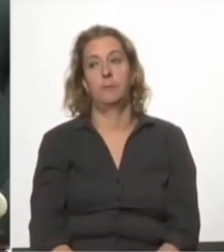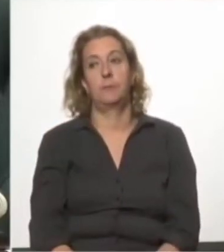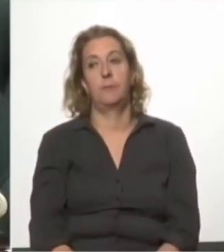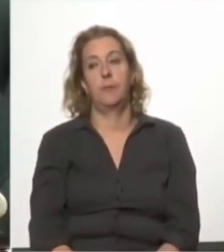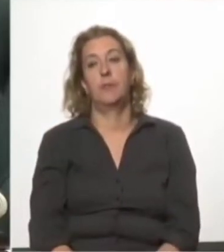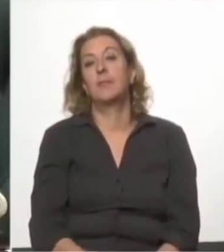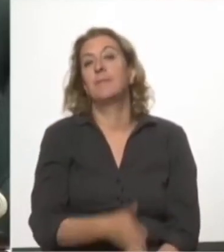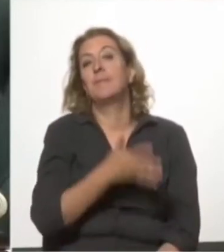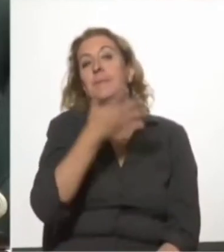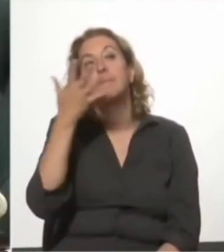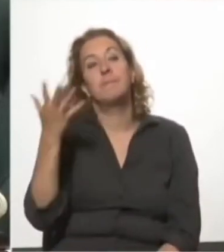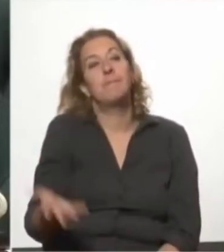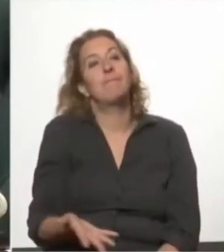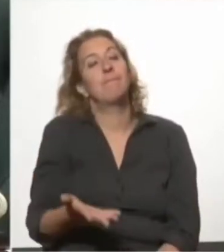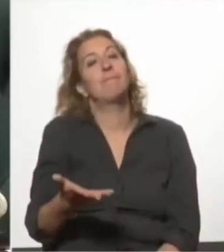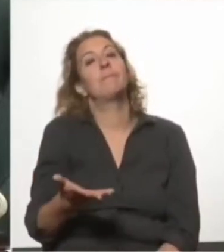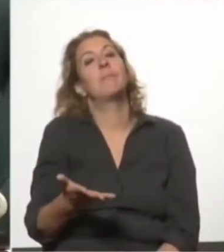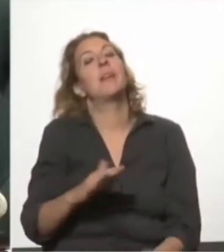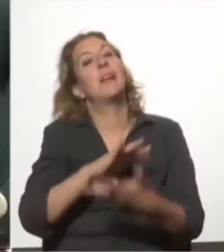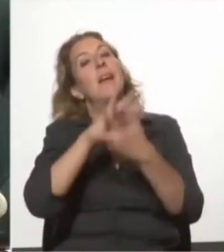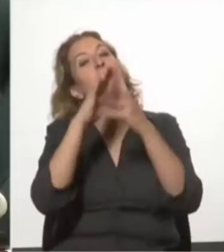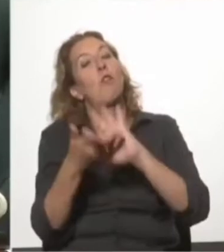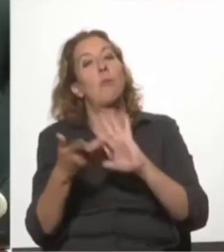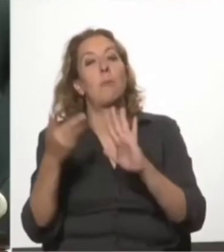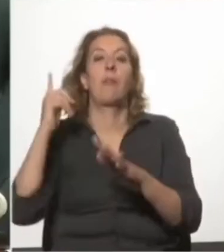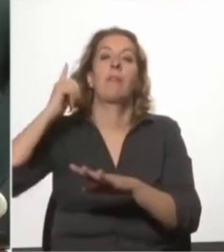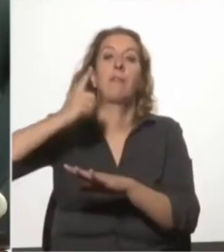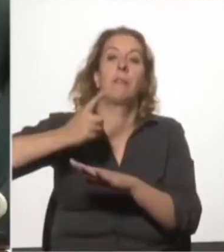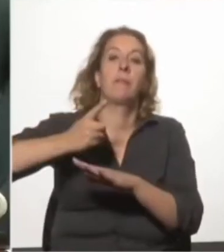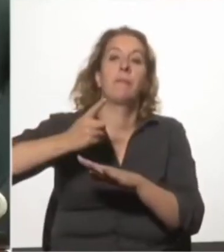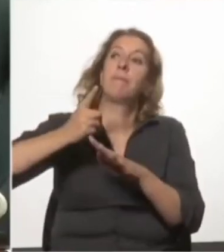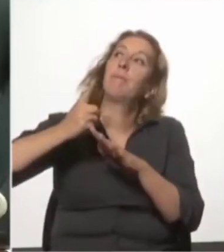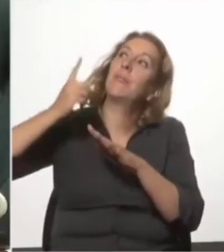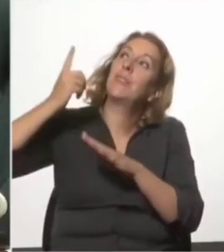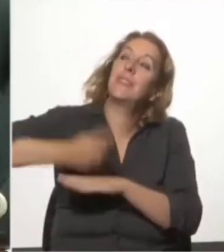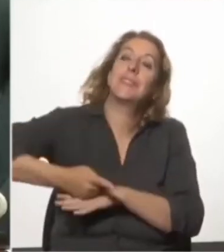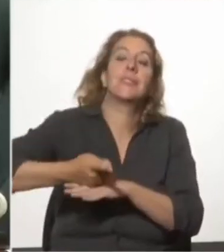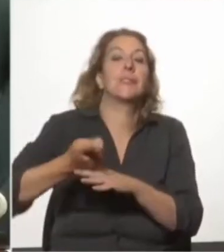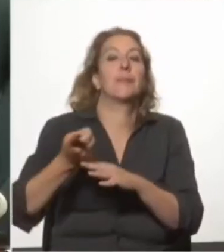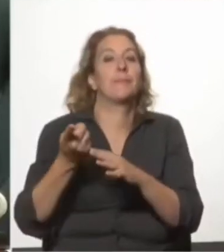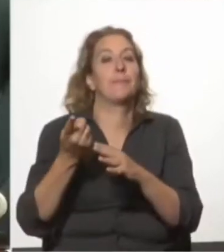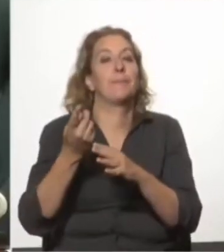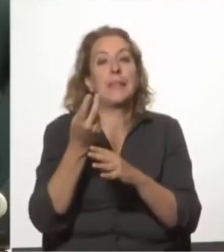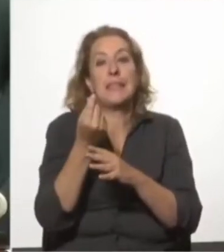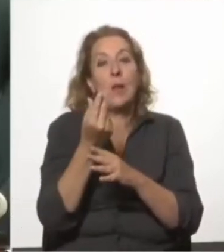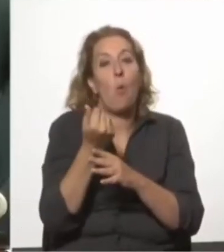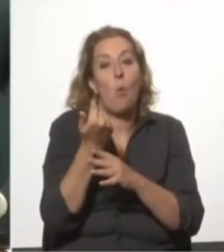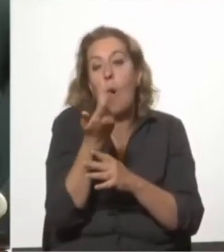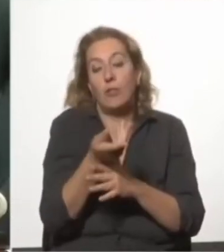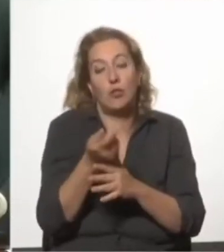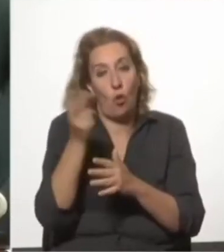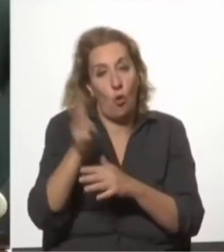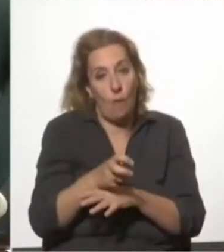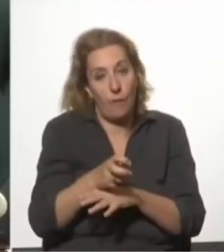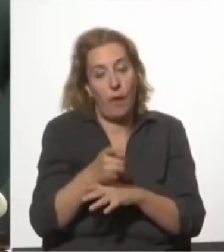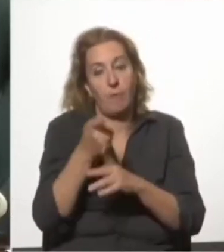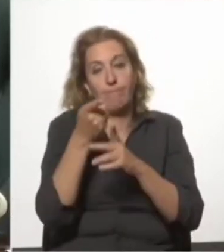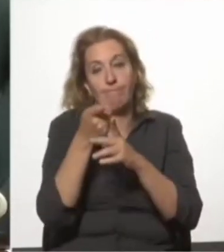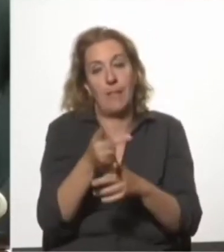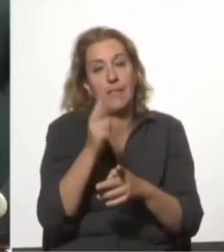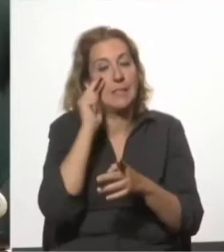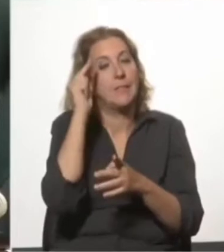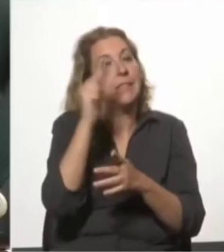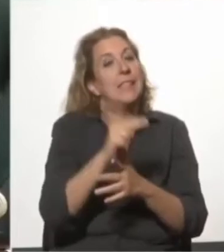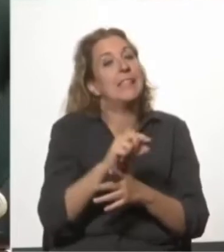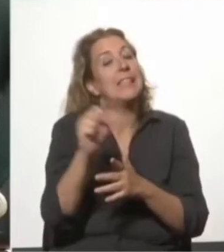es algo que en la forma de definir las tarifas se toma en cuenta la rentabilidad que se